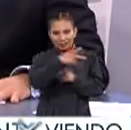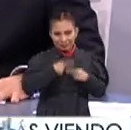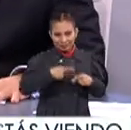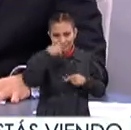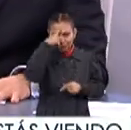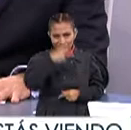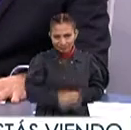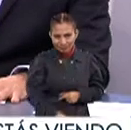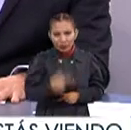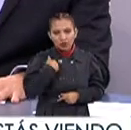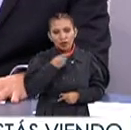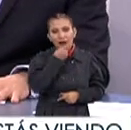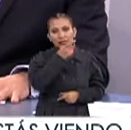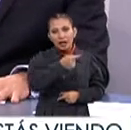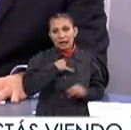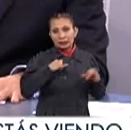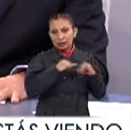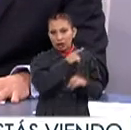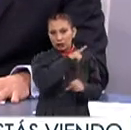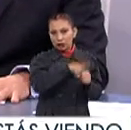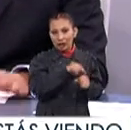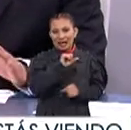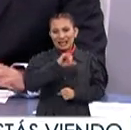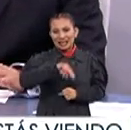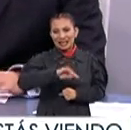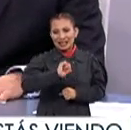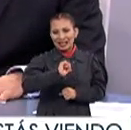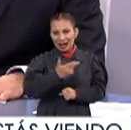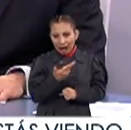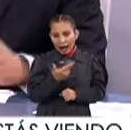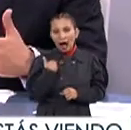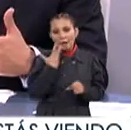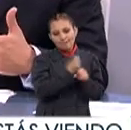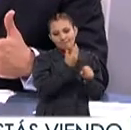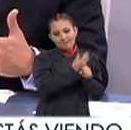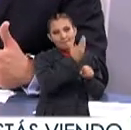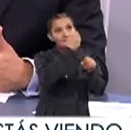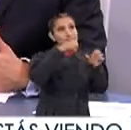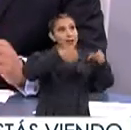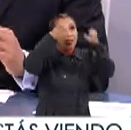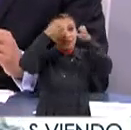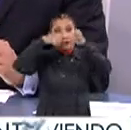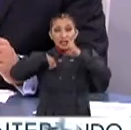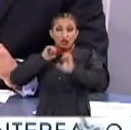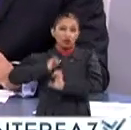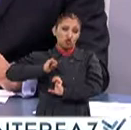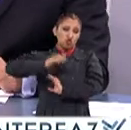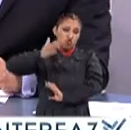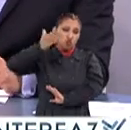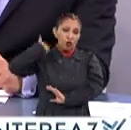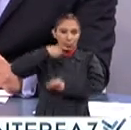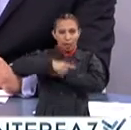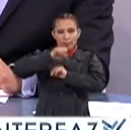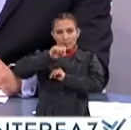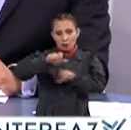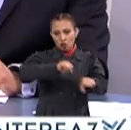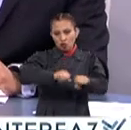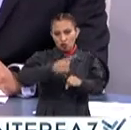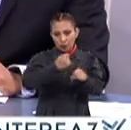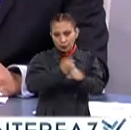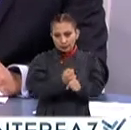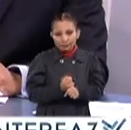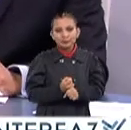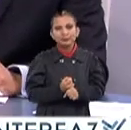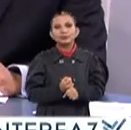mexicana Les comento que El Instituto Nacional de Antropología e Historia Coordina la restauración De monumentos históricos Afectados por el sismo del año